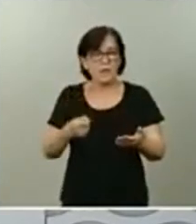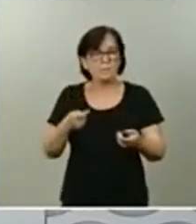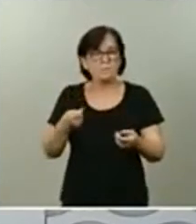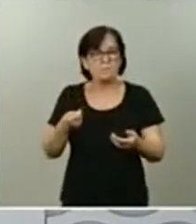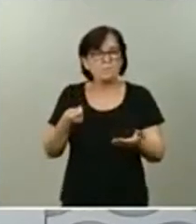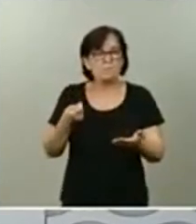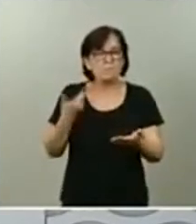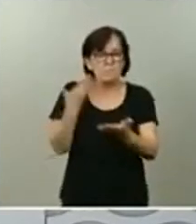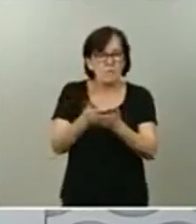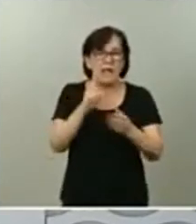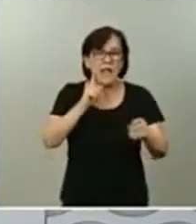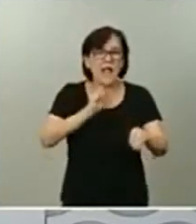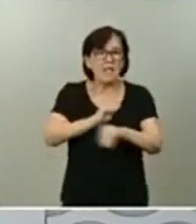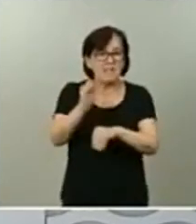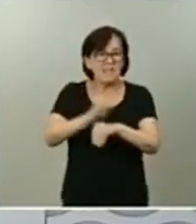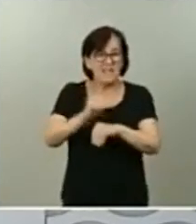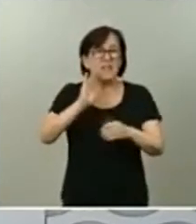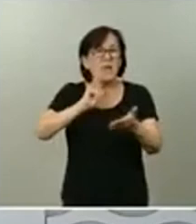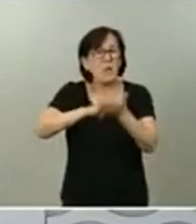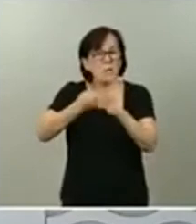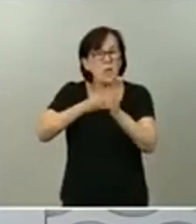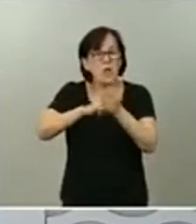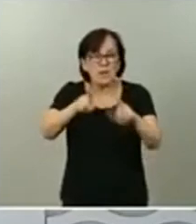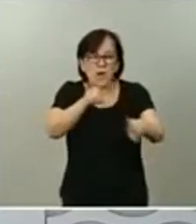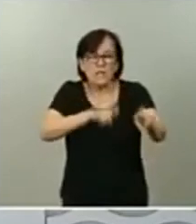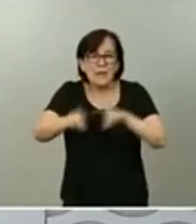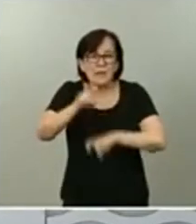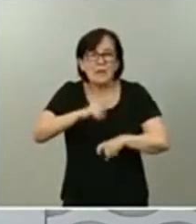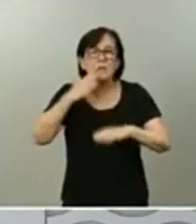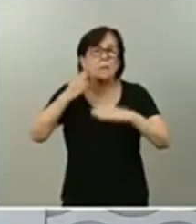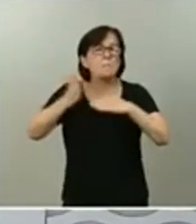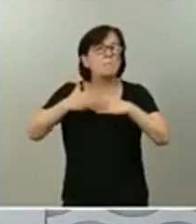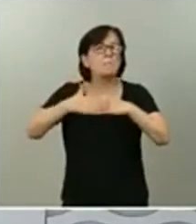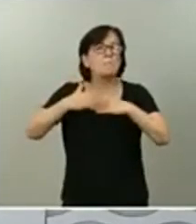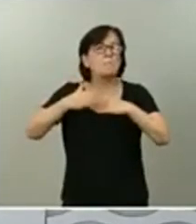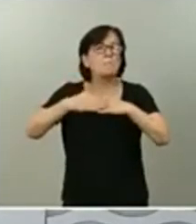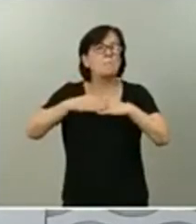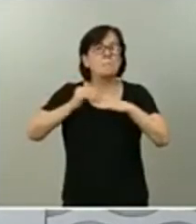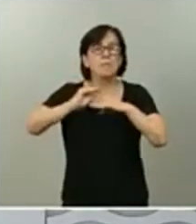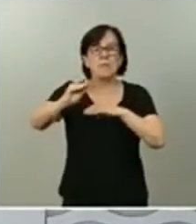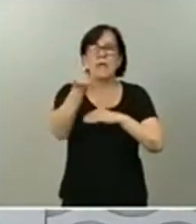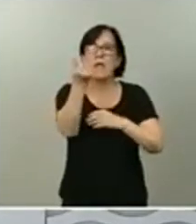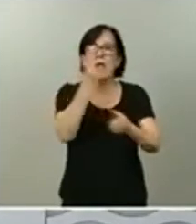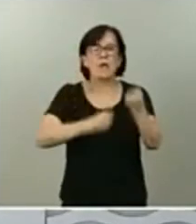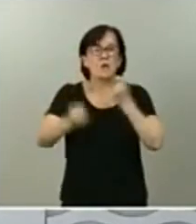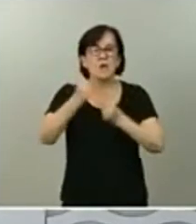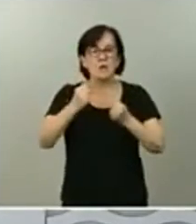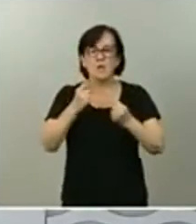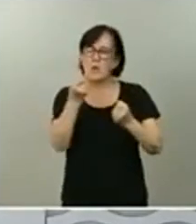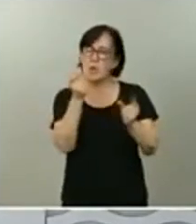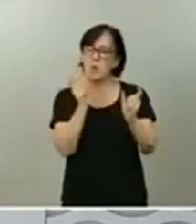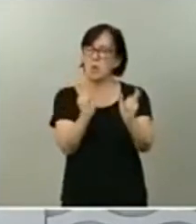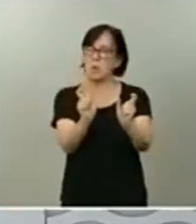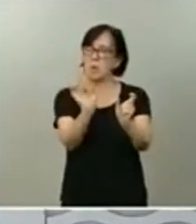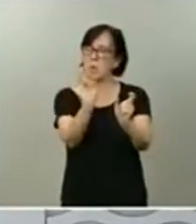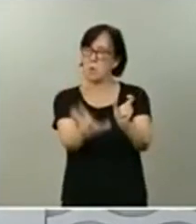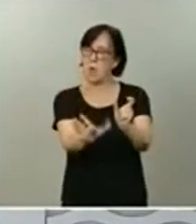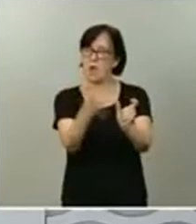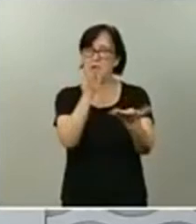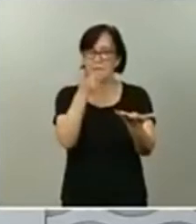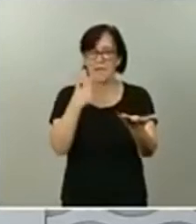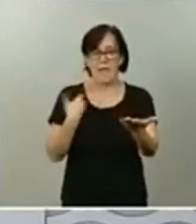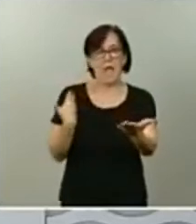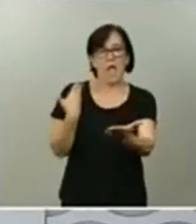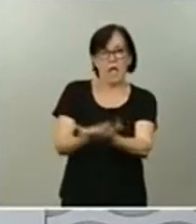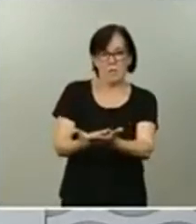financiación de estos proyectos seleccionados al menos una dotación económica de igual cuantía que la que aporta el